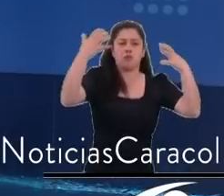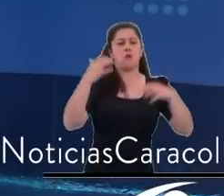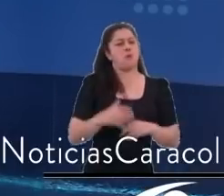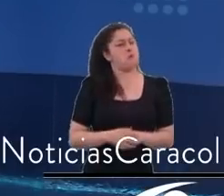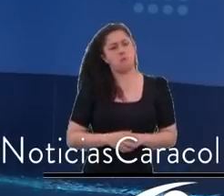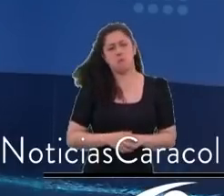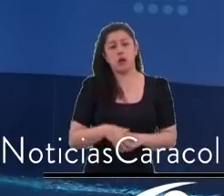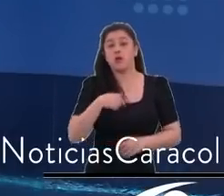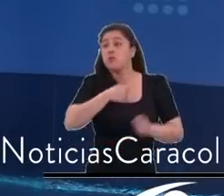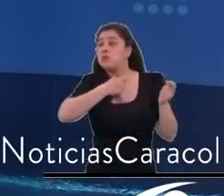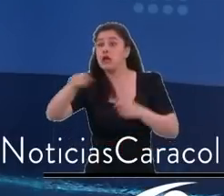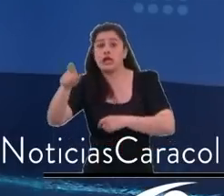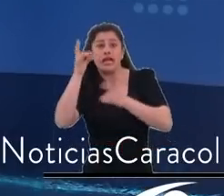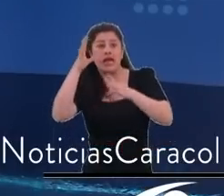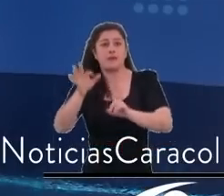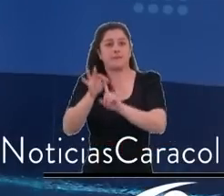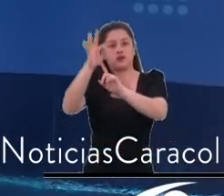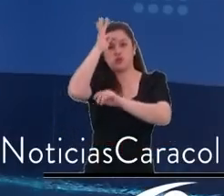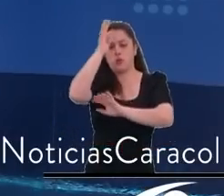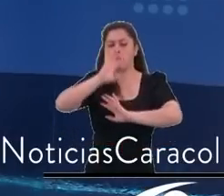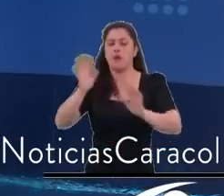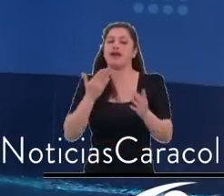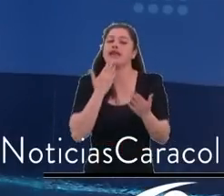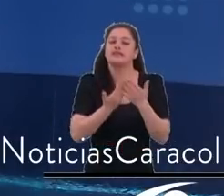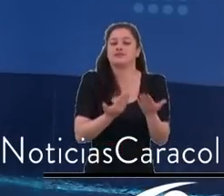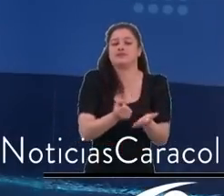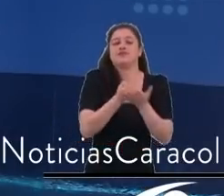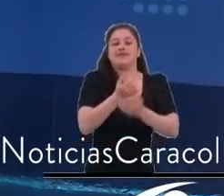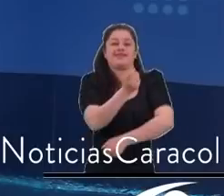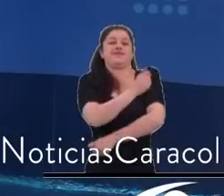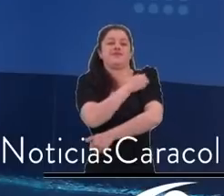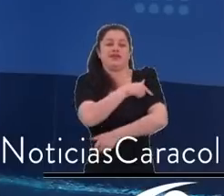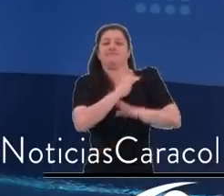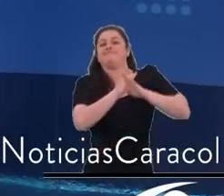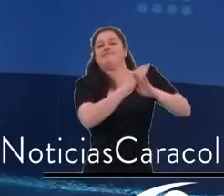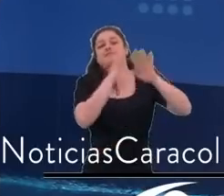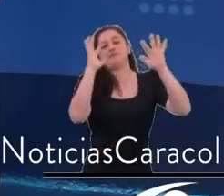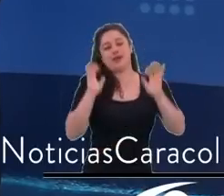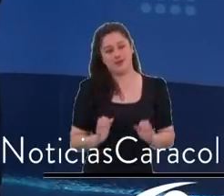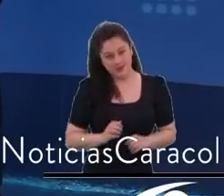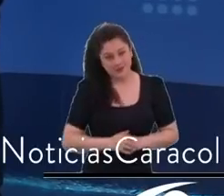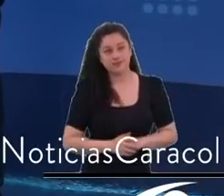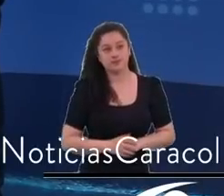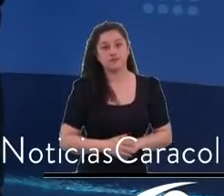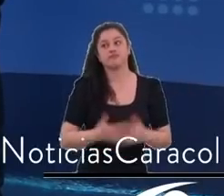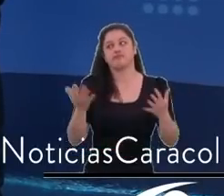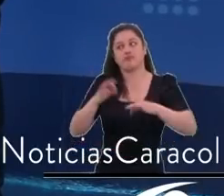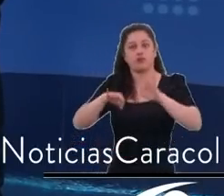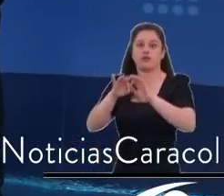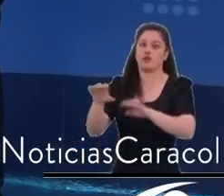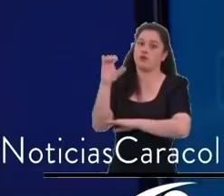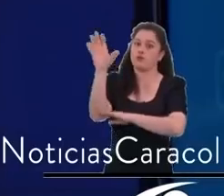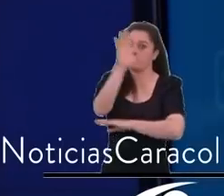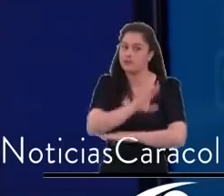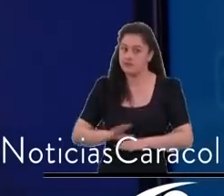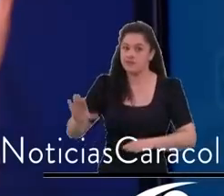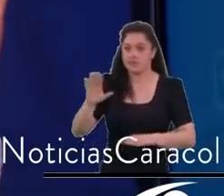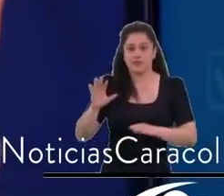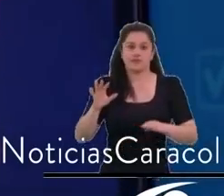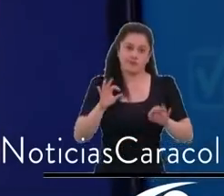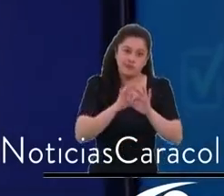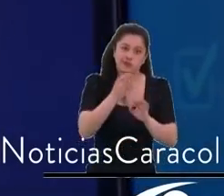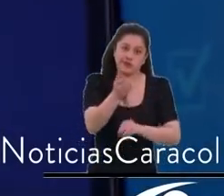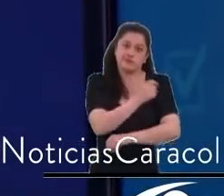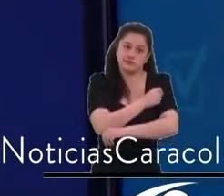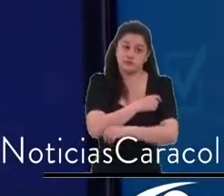recordarle a Bogotá y a todo Colombia que, por favor, se vacune. O sea, ¿usted es consciente de que la vacunación...? La vacunación es lo que nos protege, me tiene